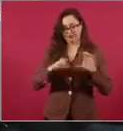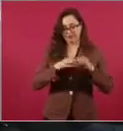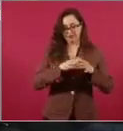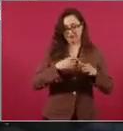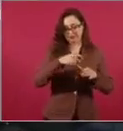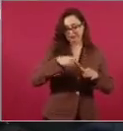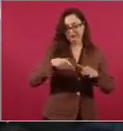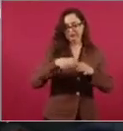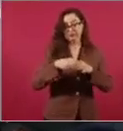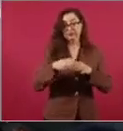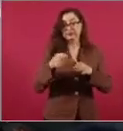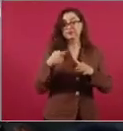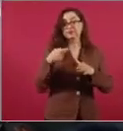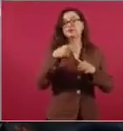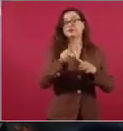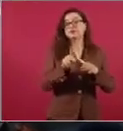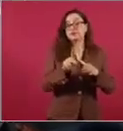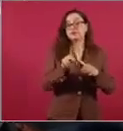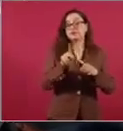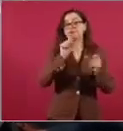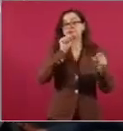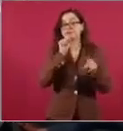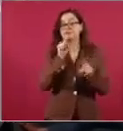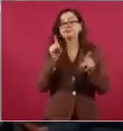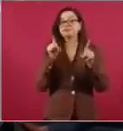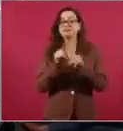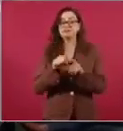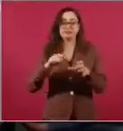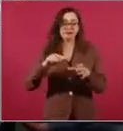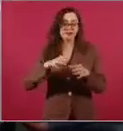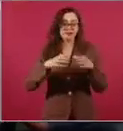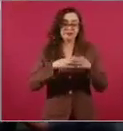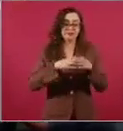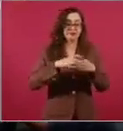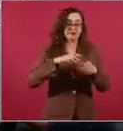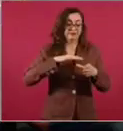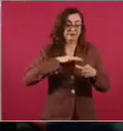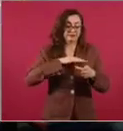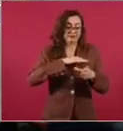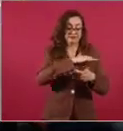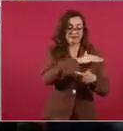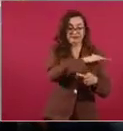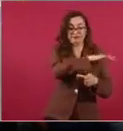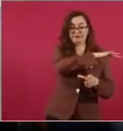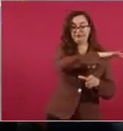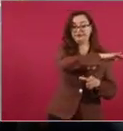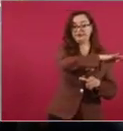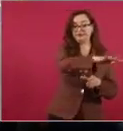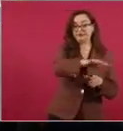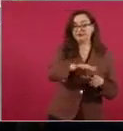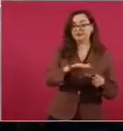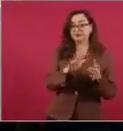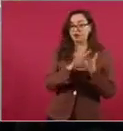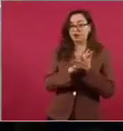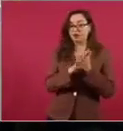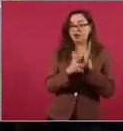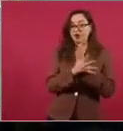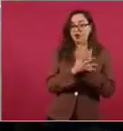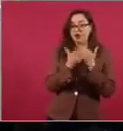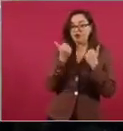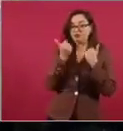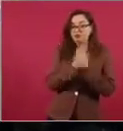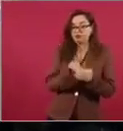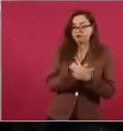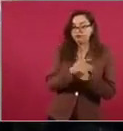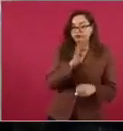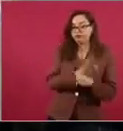la actuación de las autoridades.